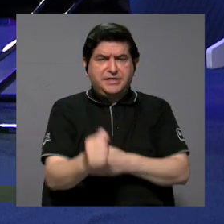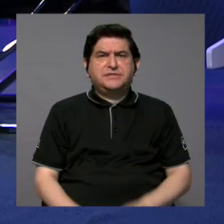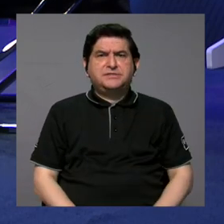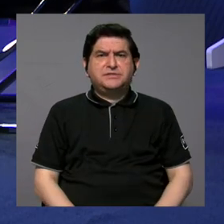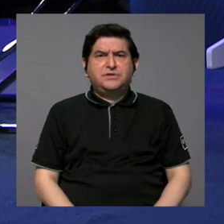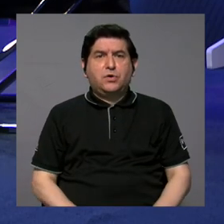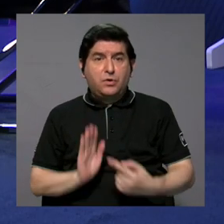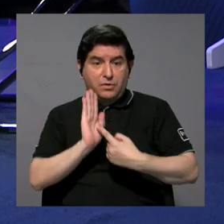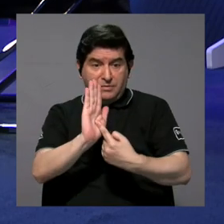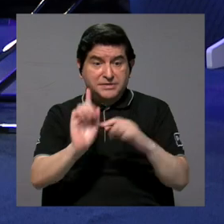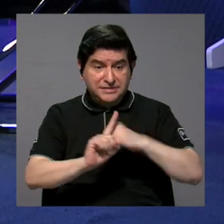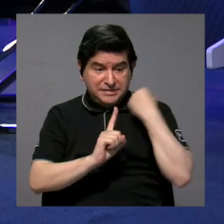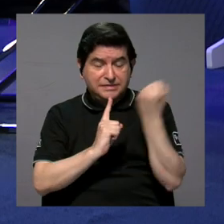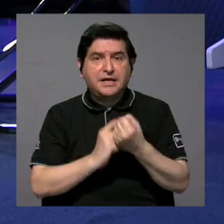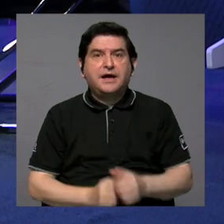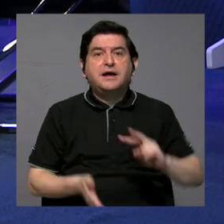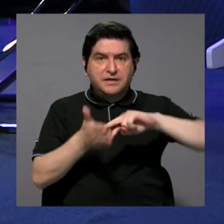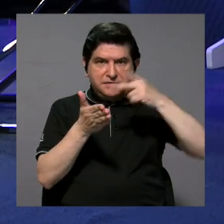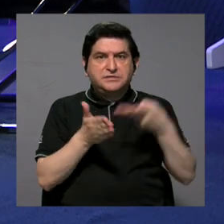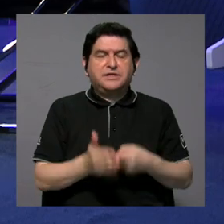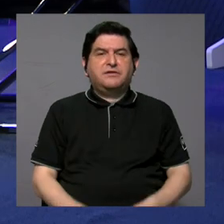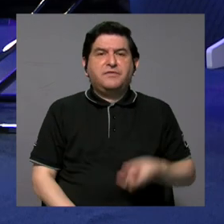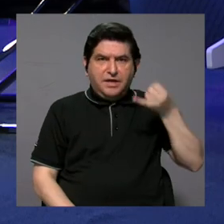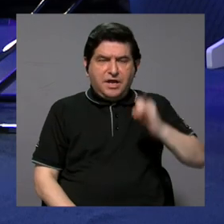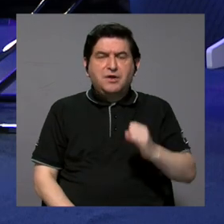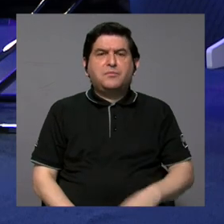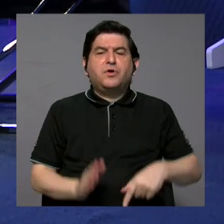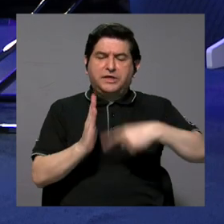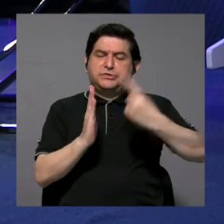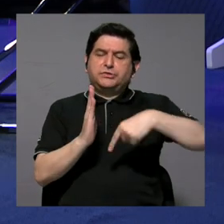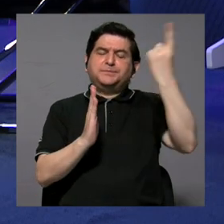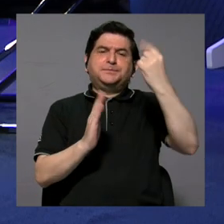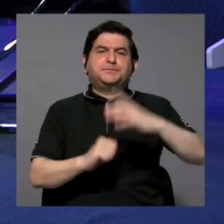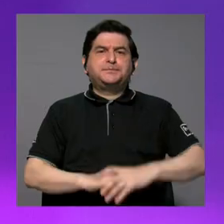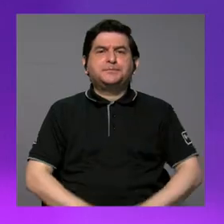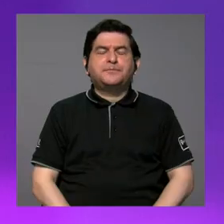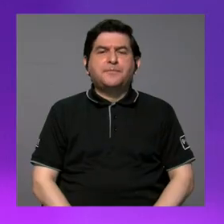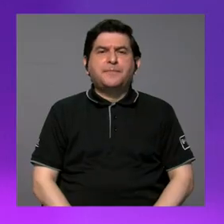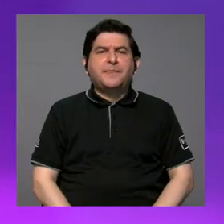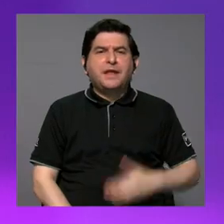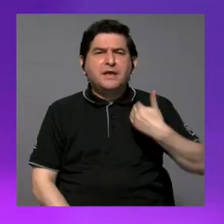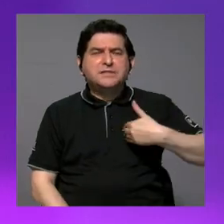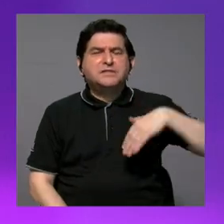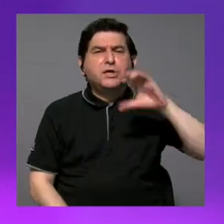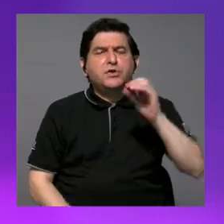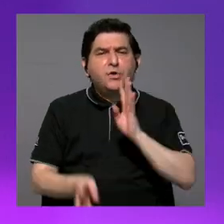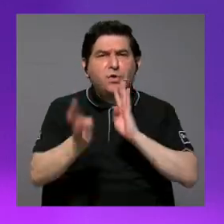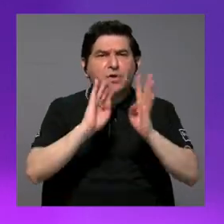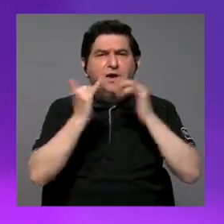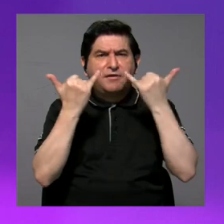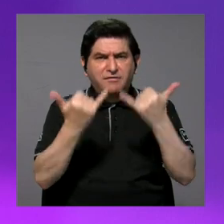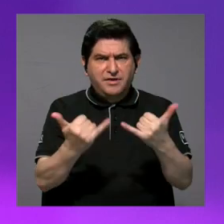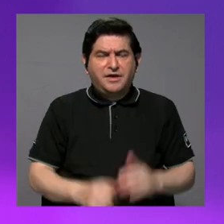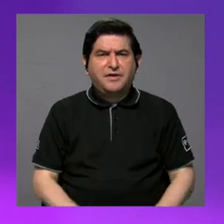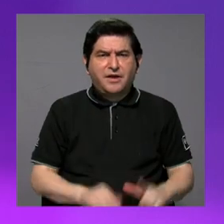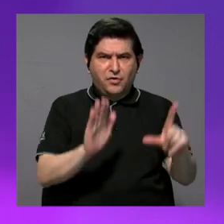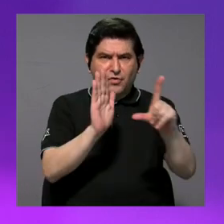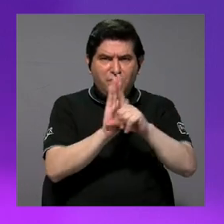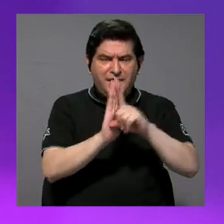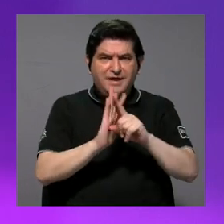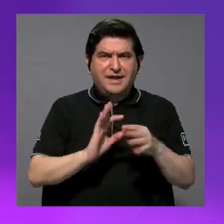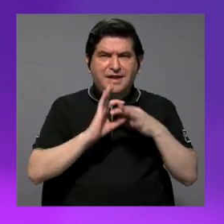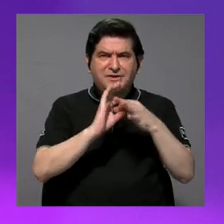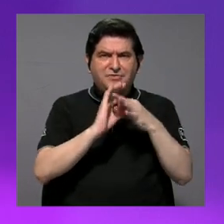se presentar en una situación de esa, se constituye una violación calificada. Ahora bien, don Oscar, quizás pudiéramos hablar un poco de la ley de